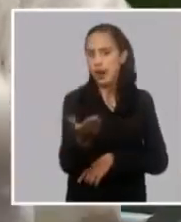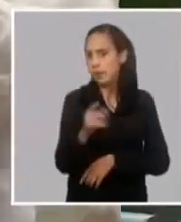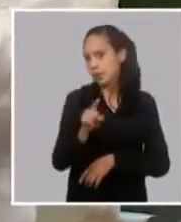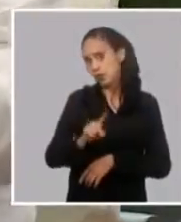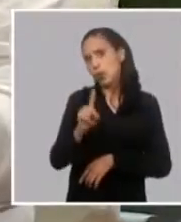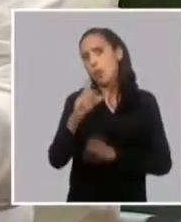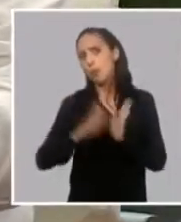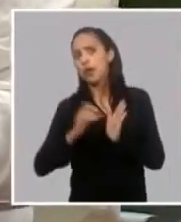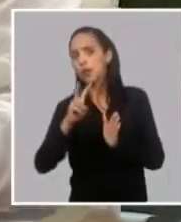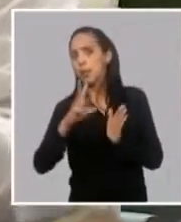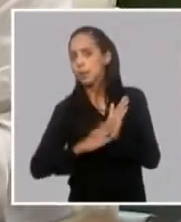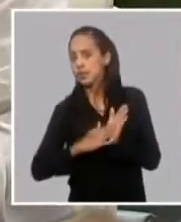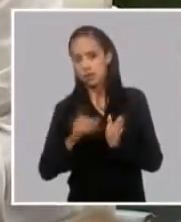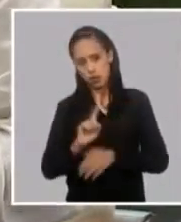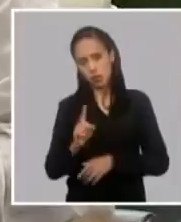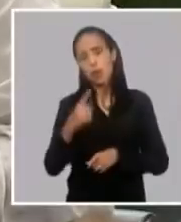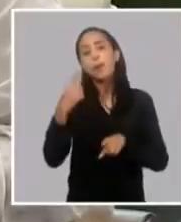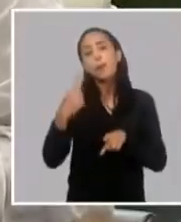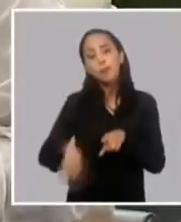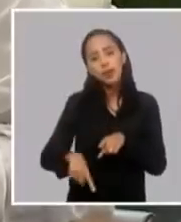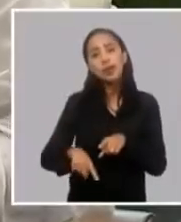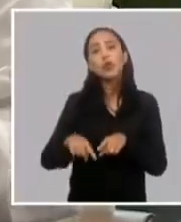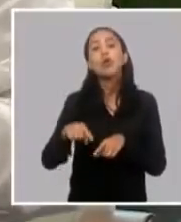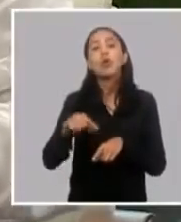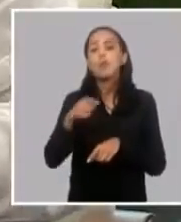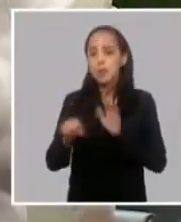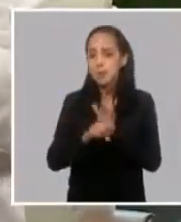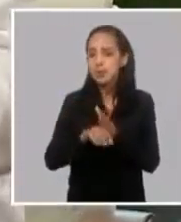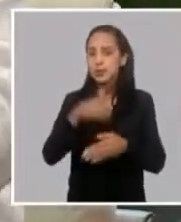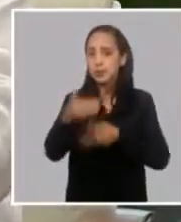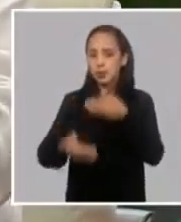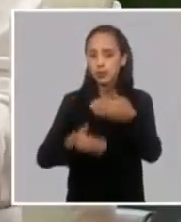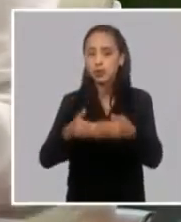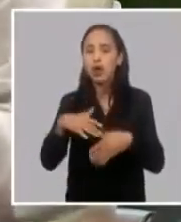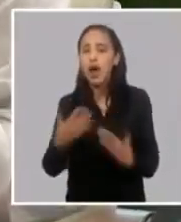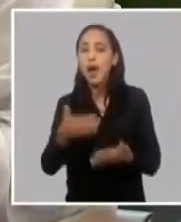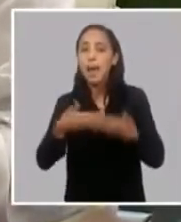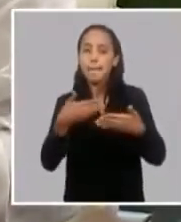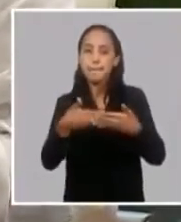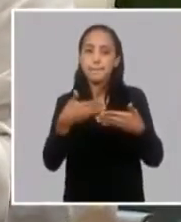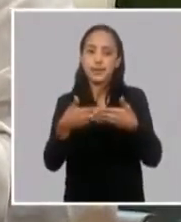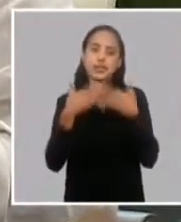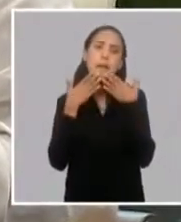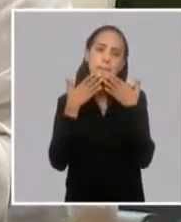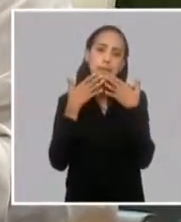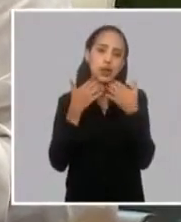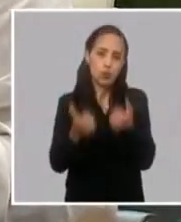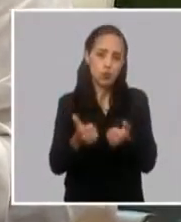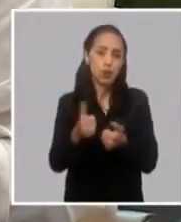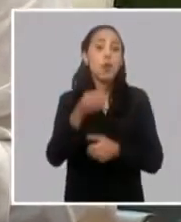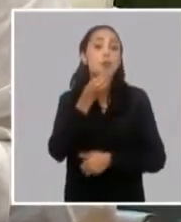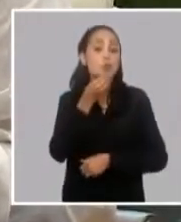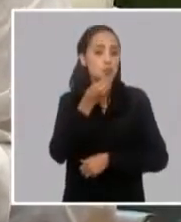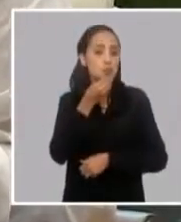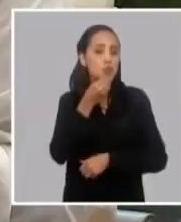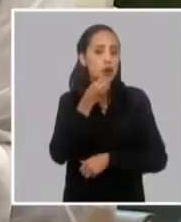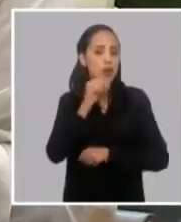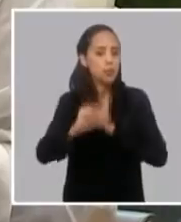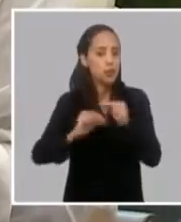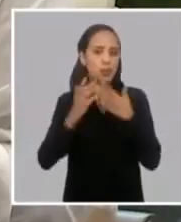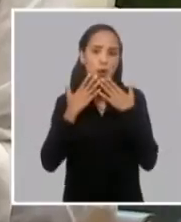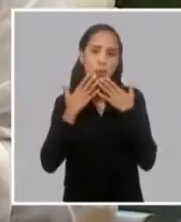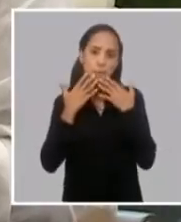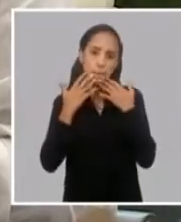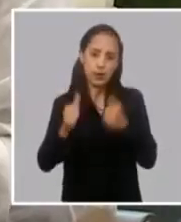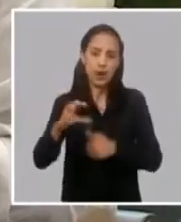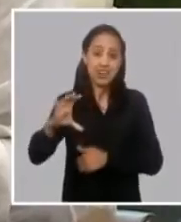un mes ni dos meses pero si vamos a iniciar ya ese proceso con las empresas que tengan mejor preparación para incorporar su gradualidad pero